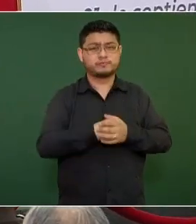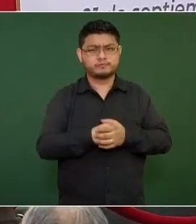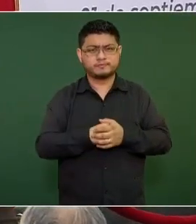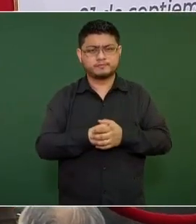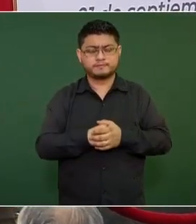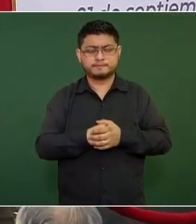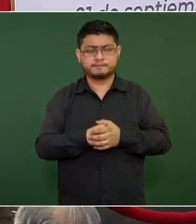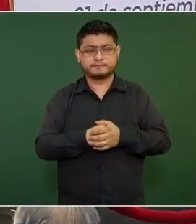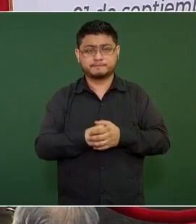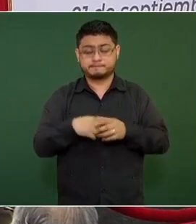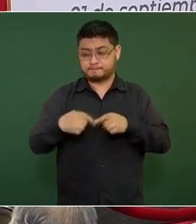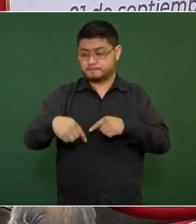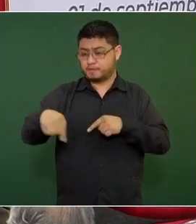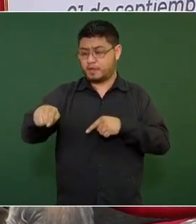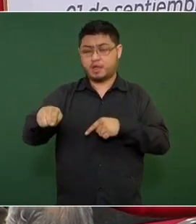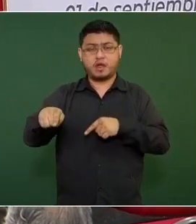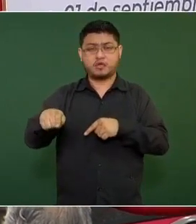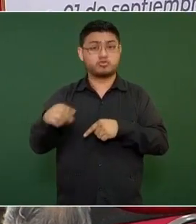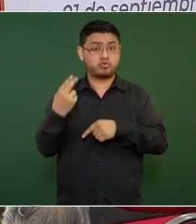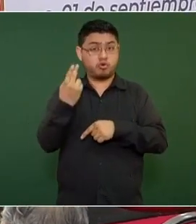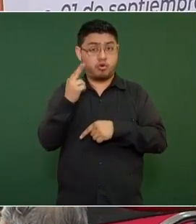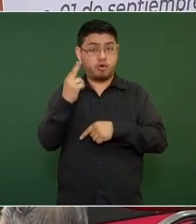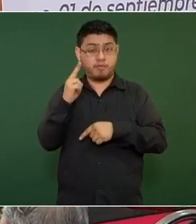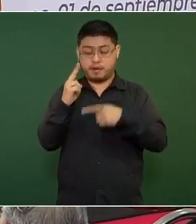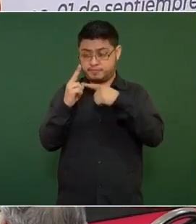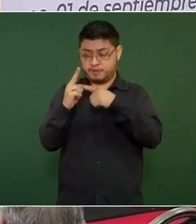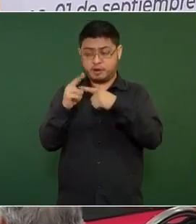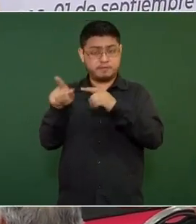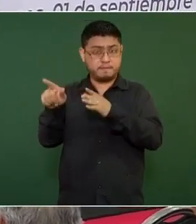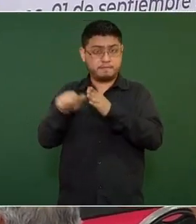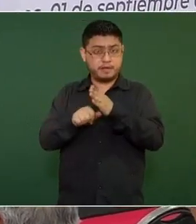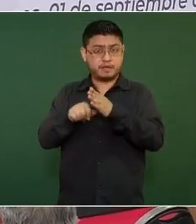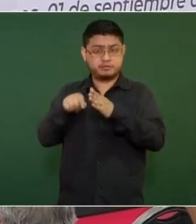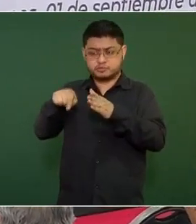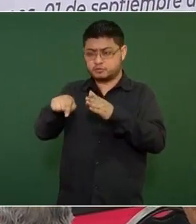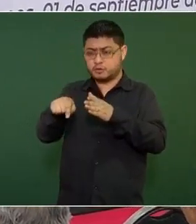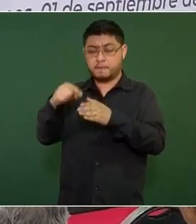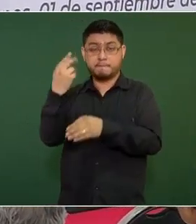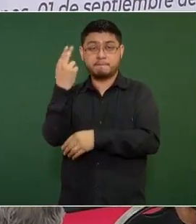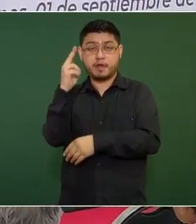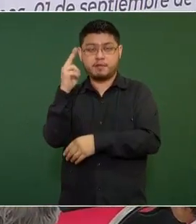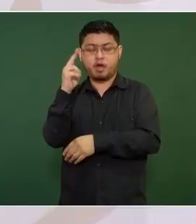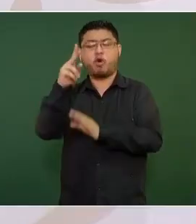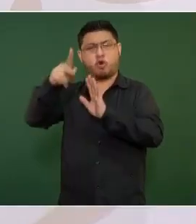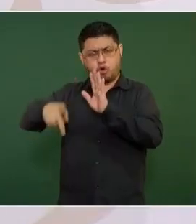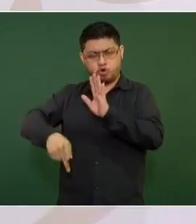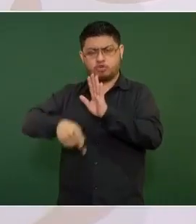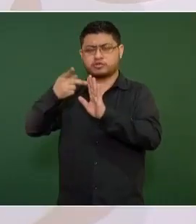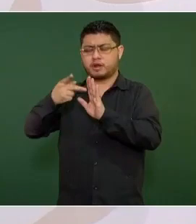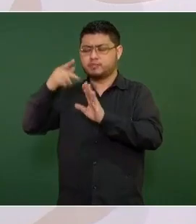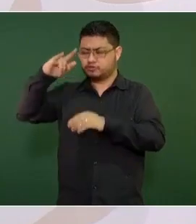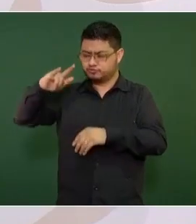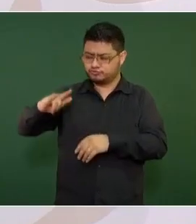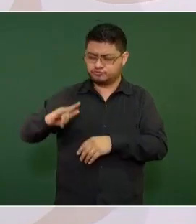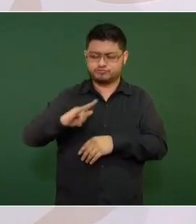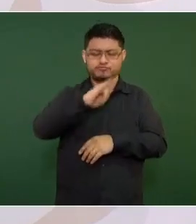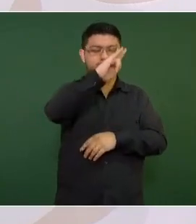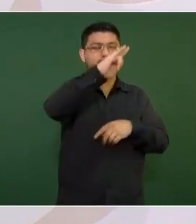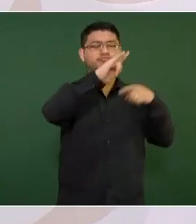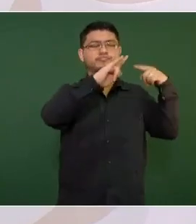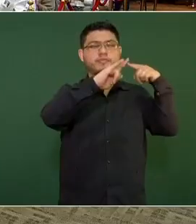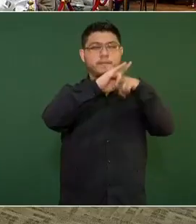del mes de noviembre va a volver a volar mexicana de aviación.